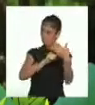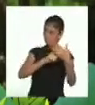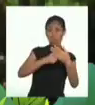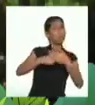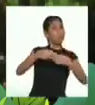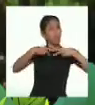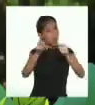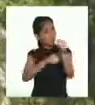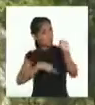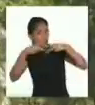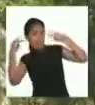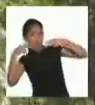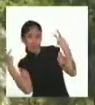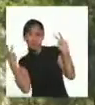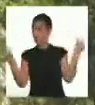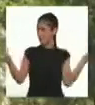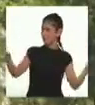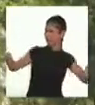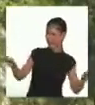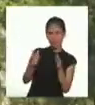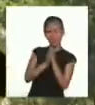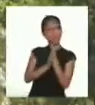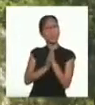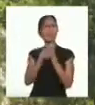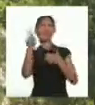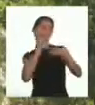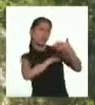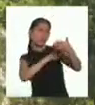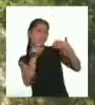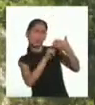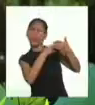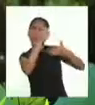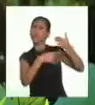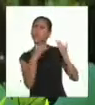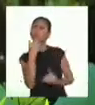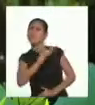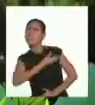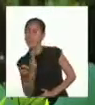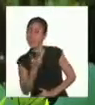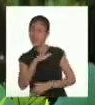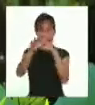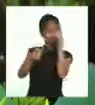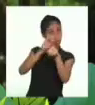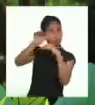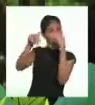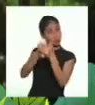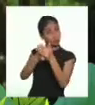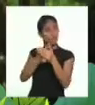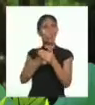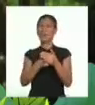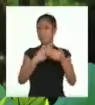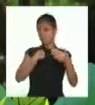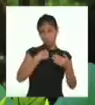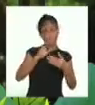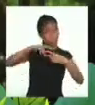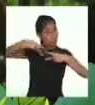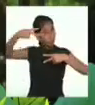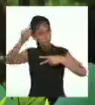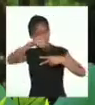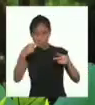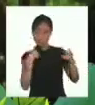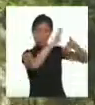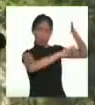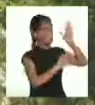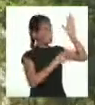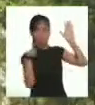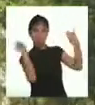Amazonía! ¡Ja, ja! ¿Y quién leerá tu texto? ¡Todos los que lean el periódico de mi comunidad!